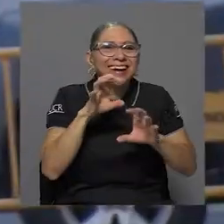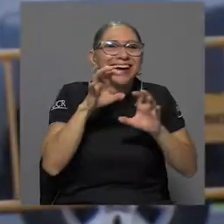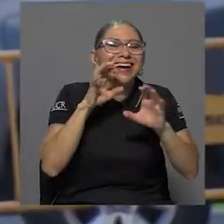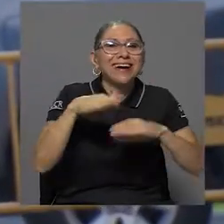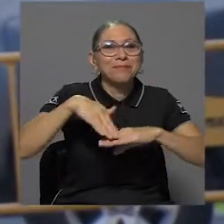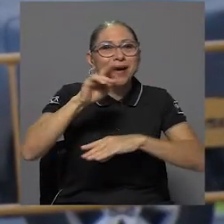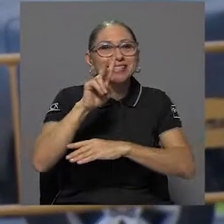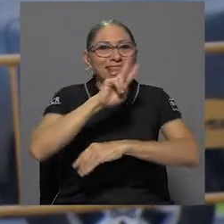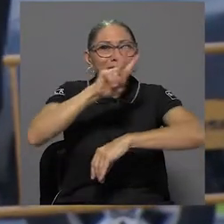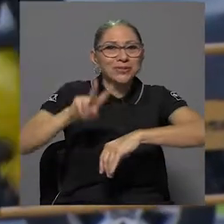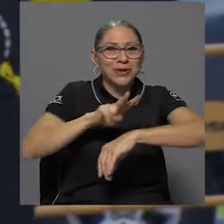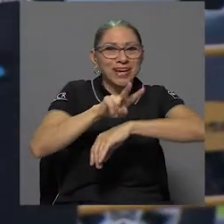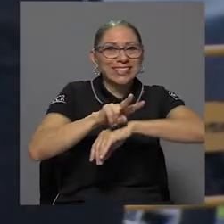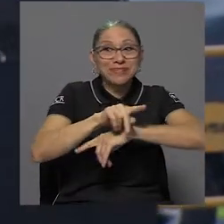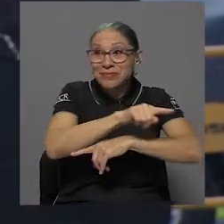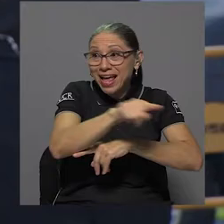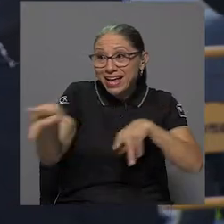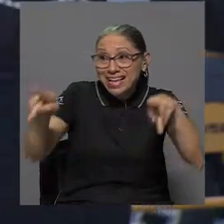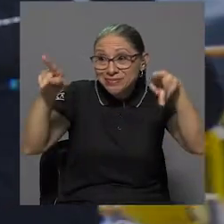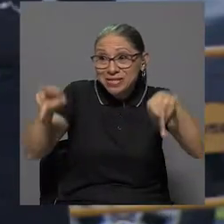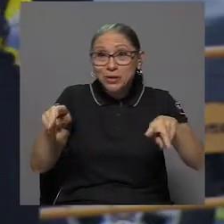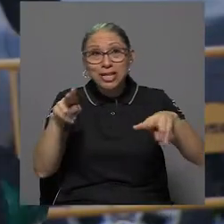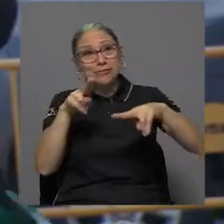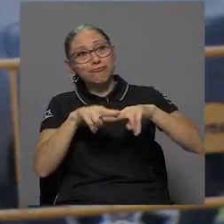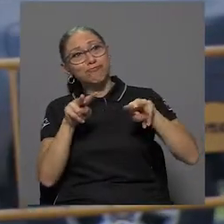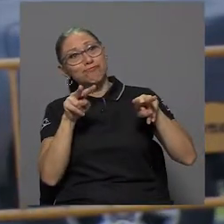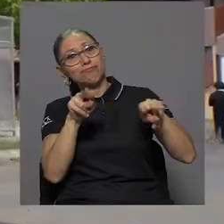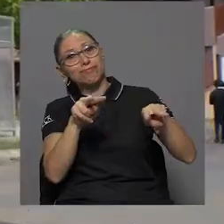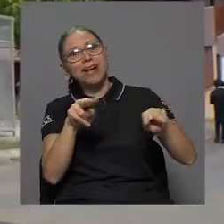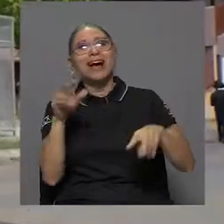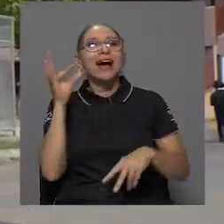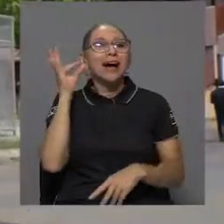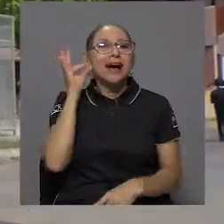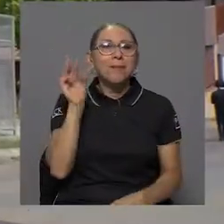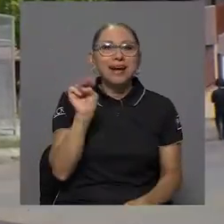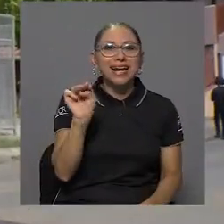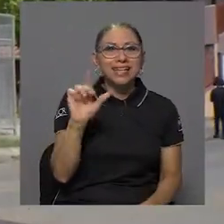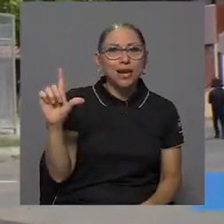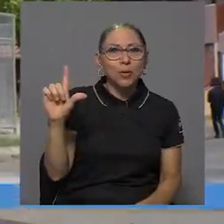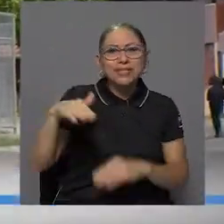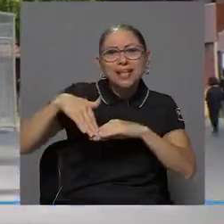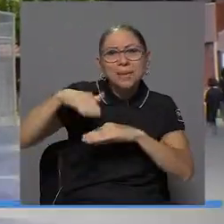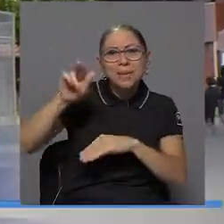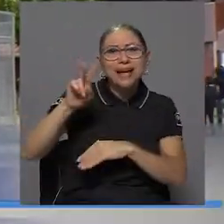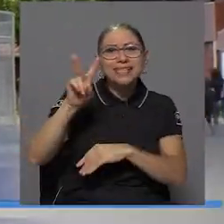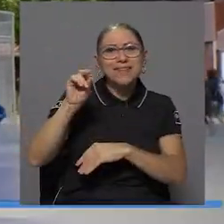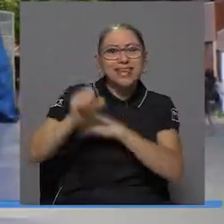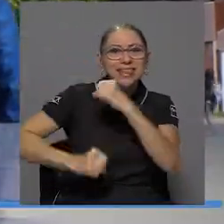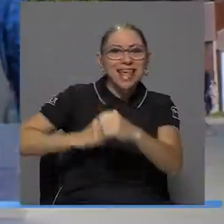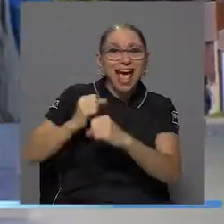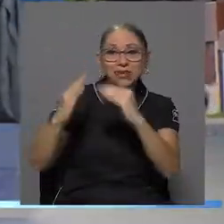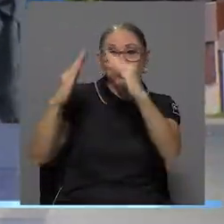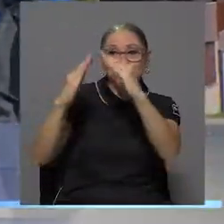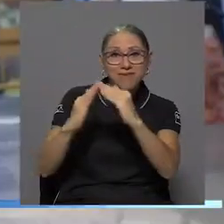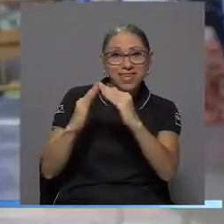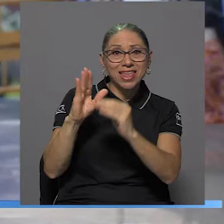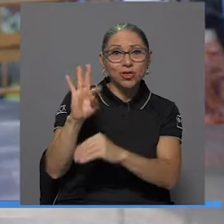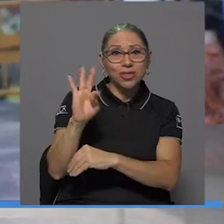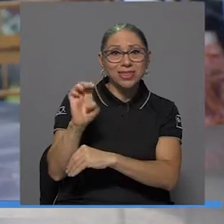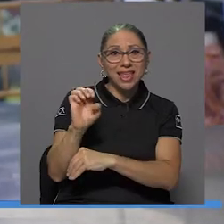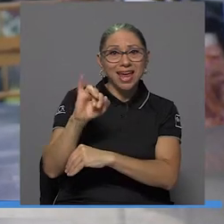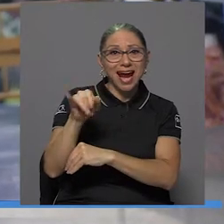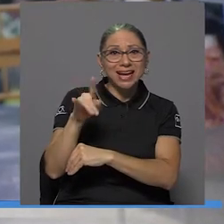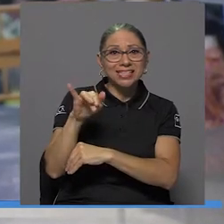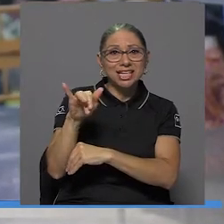Entre el público estuvo doña Margarita López, quien tiene más de 20 años viviendo en Tejarcillos y